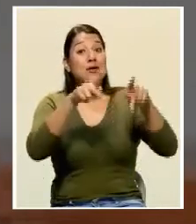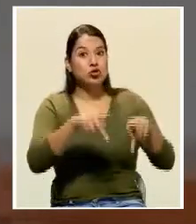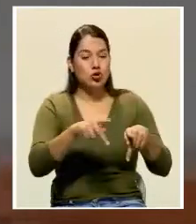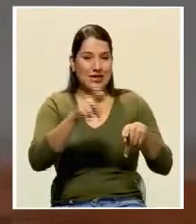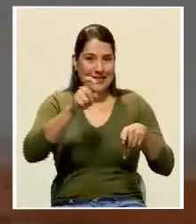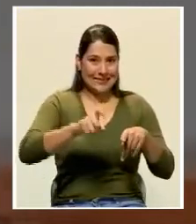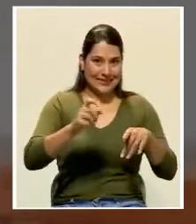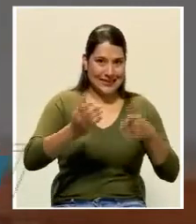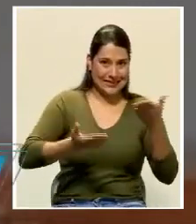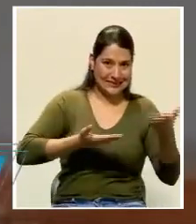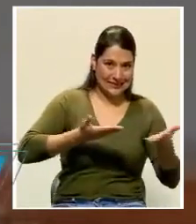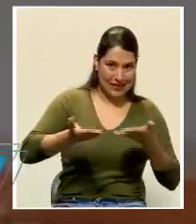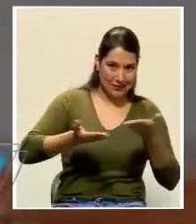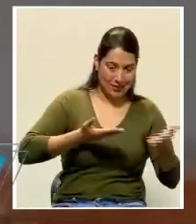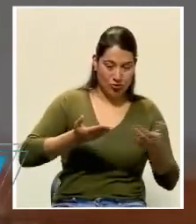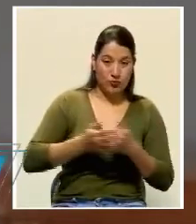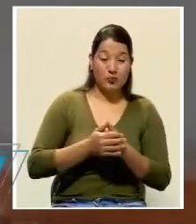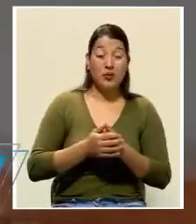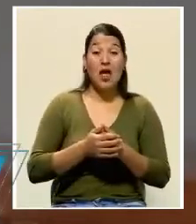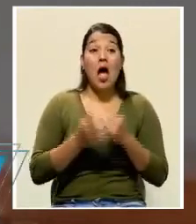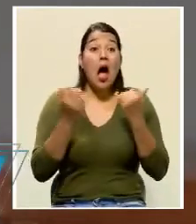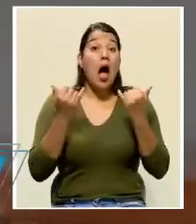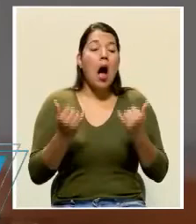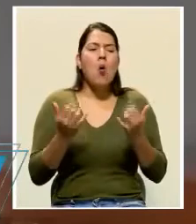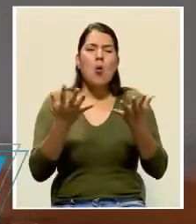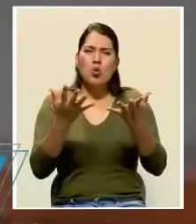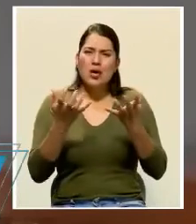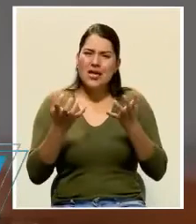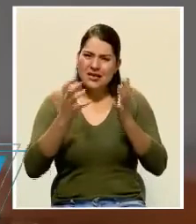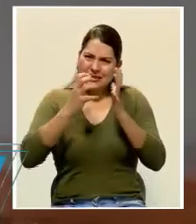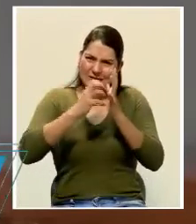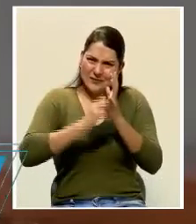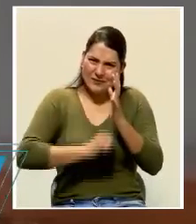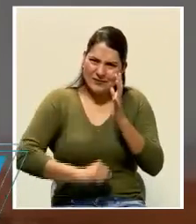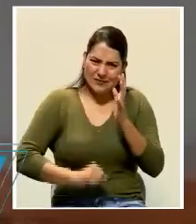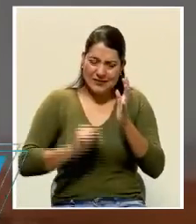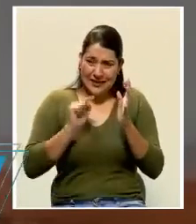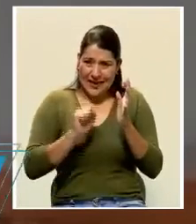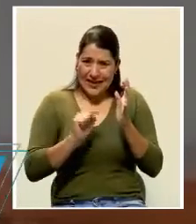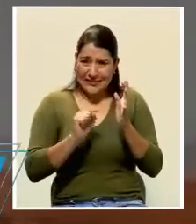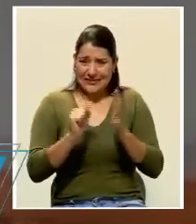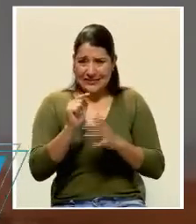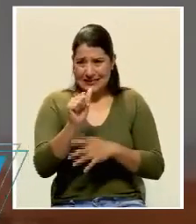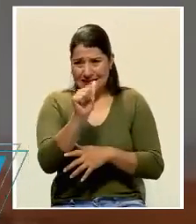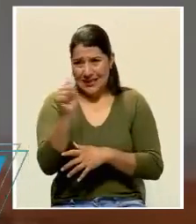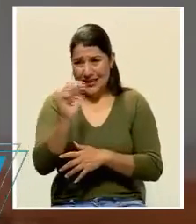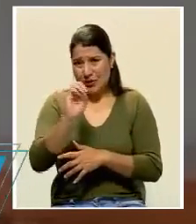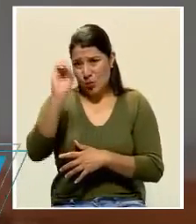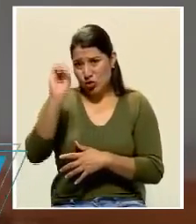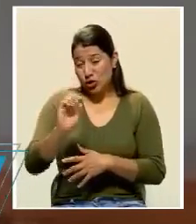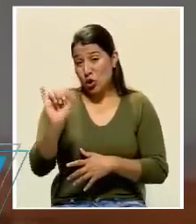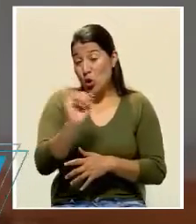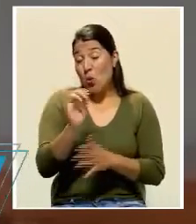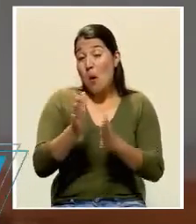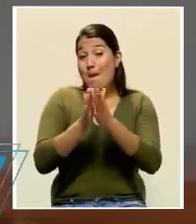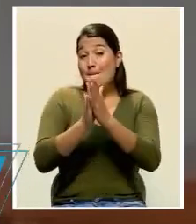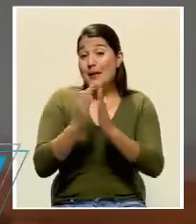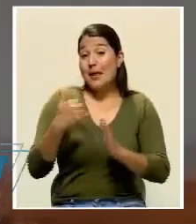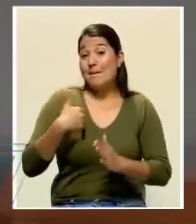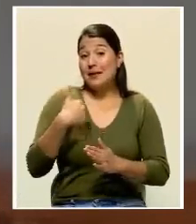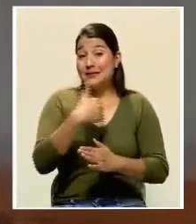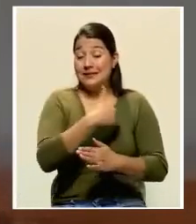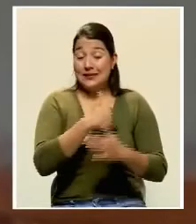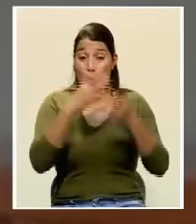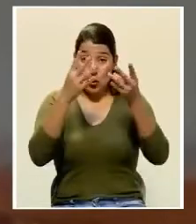de que se nos pretenda rebajar un monto tan fuerte como el que pide el Ministerio de Hacienda puede terminar